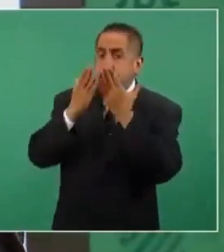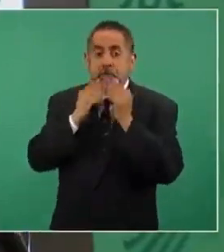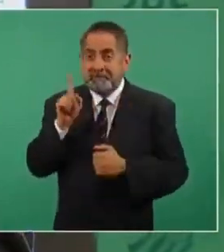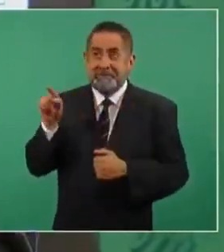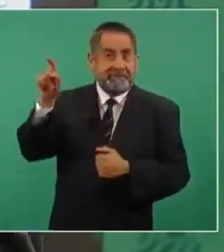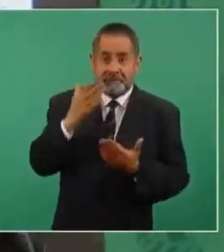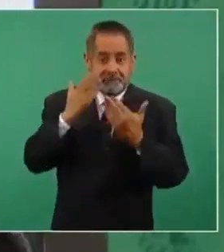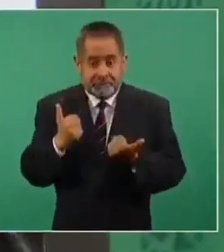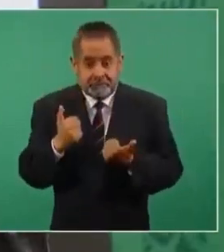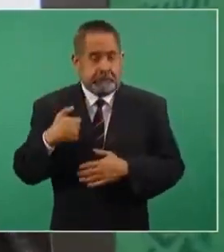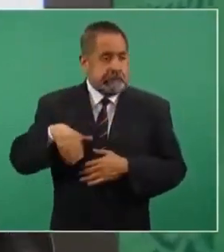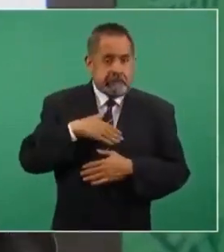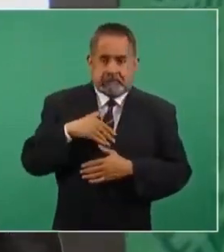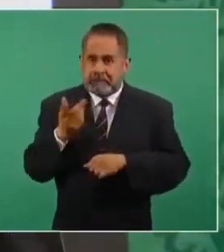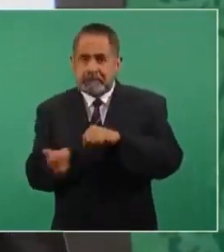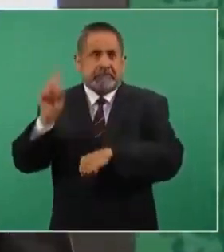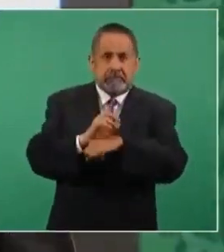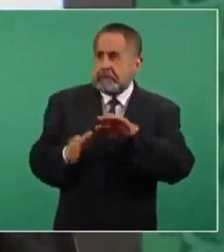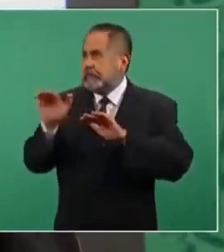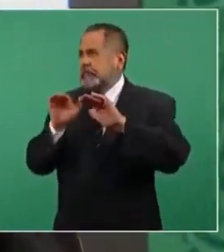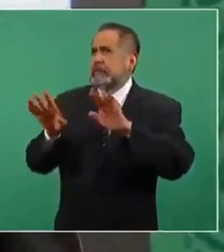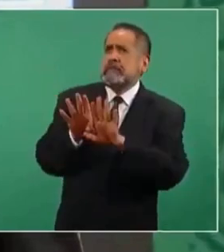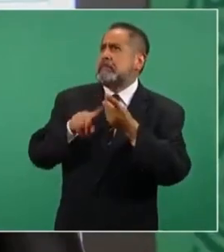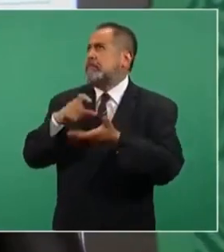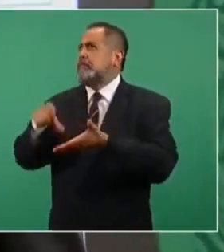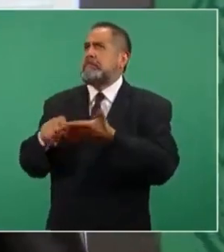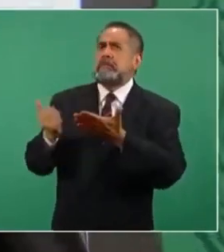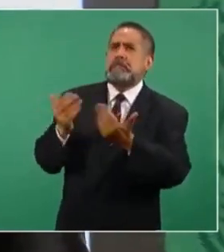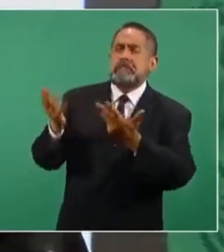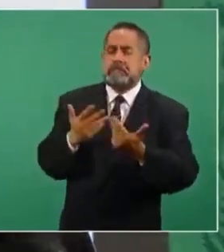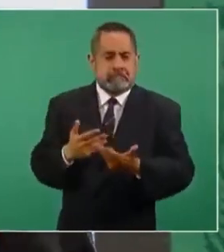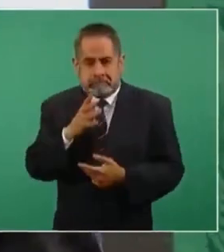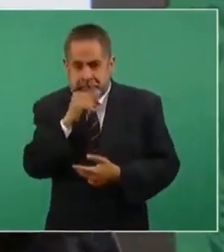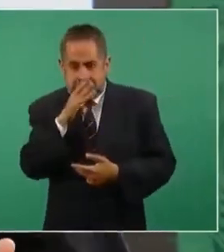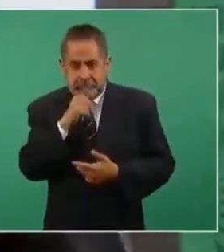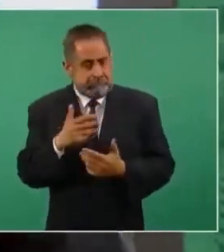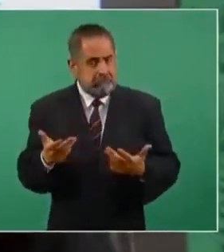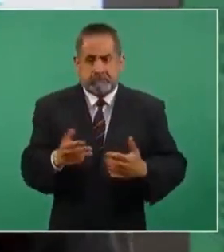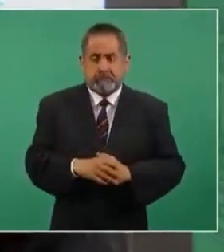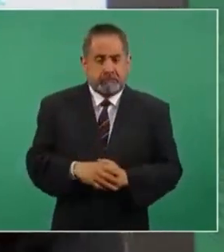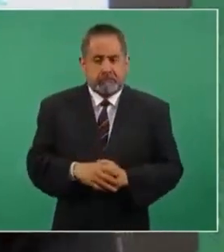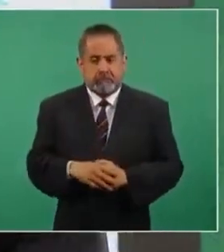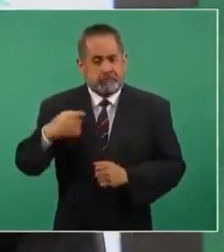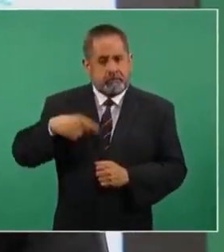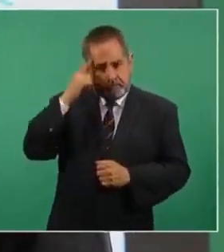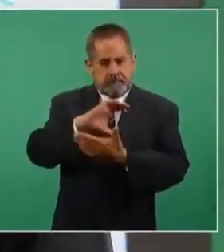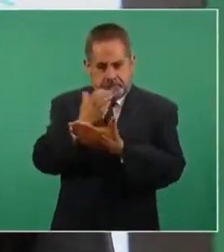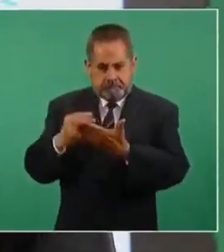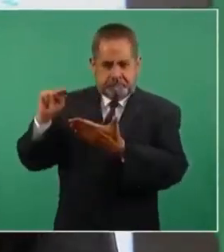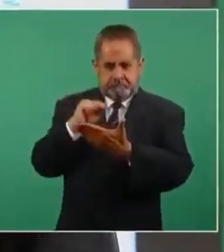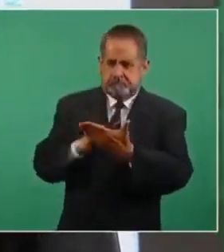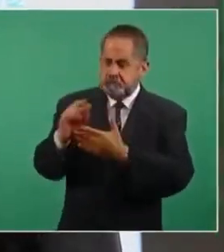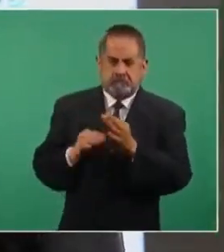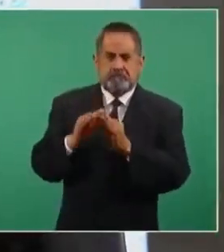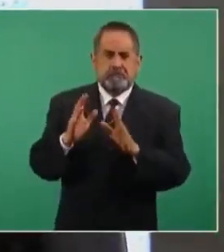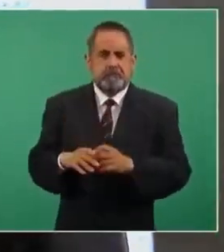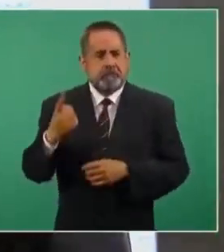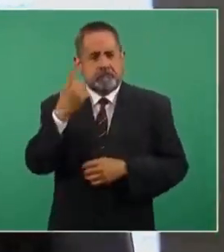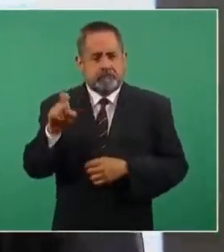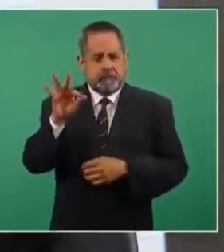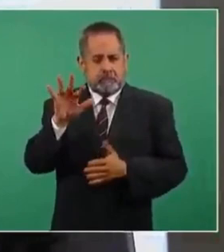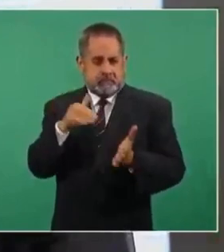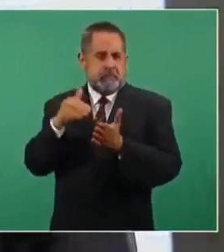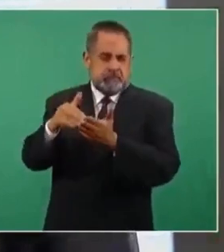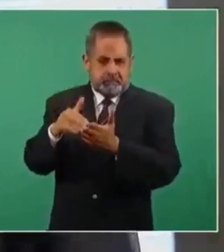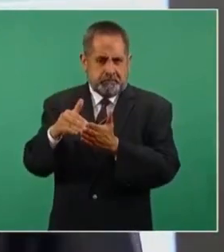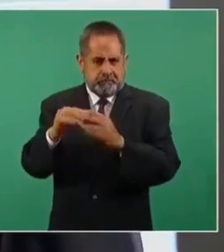consigue. Nosotros estamos todo el día viendo esto, ya tenemos en contratos más de 140